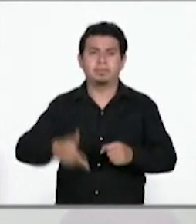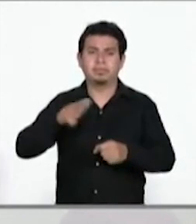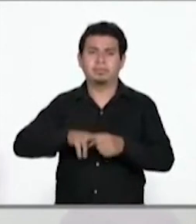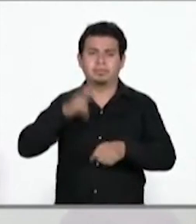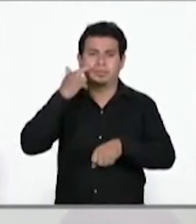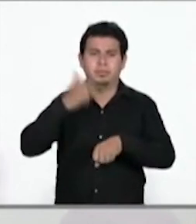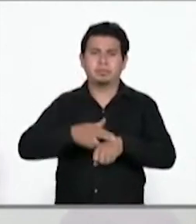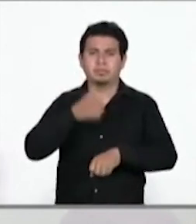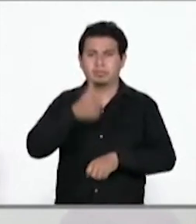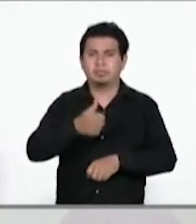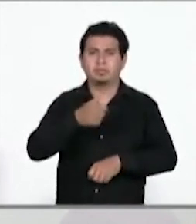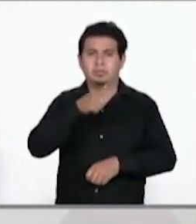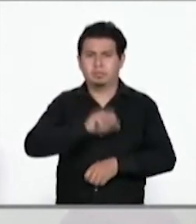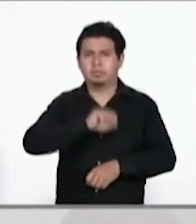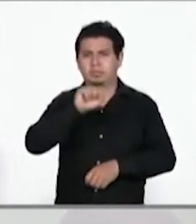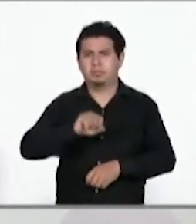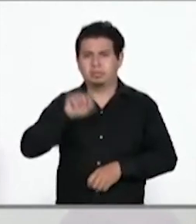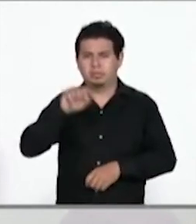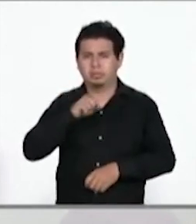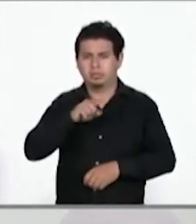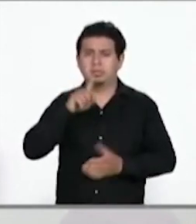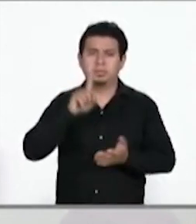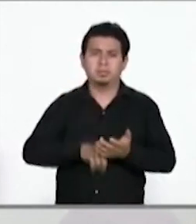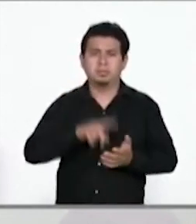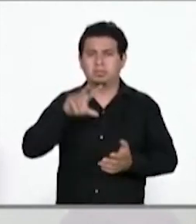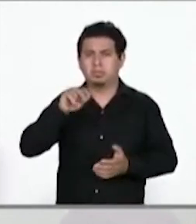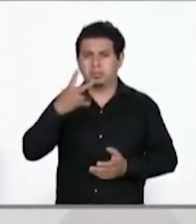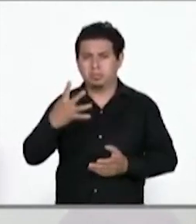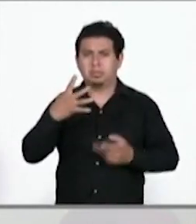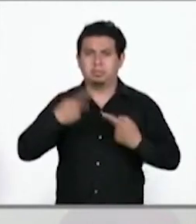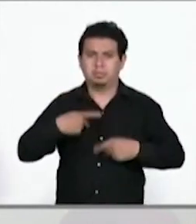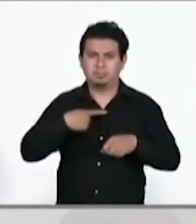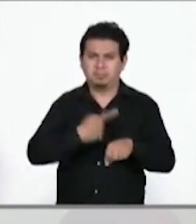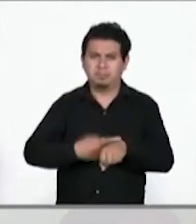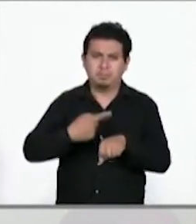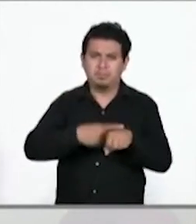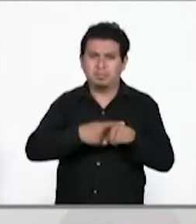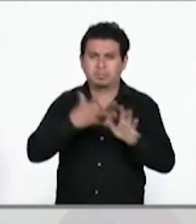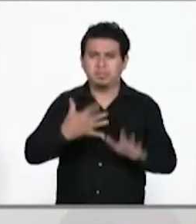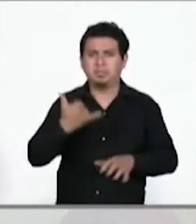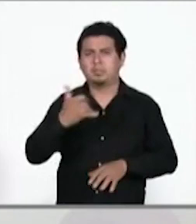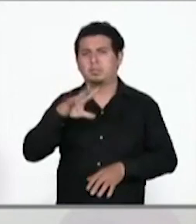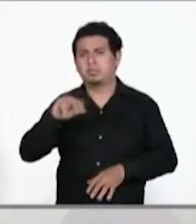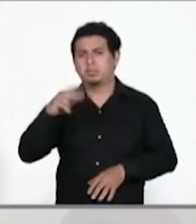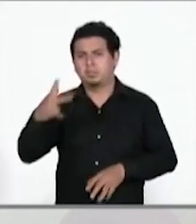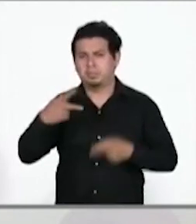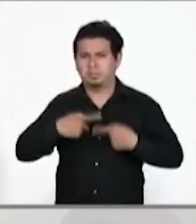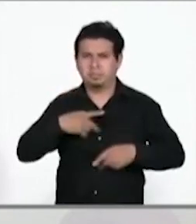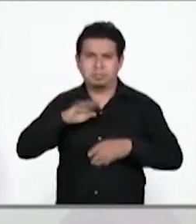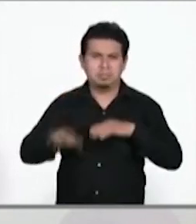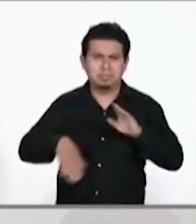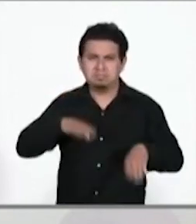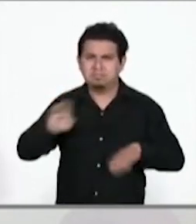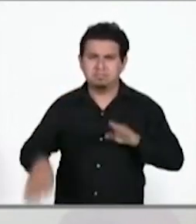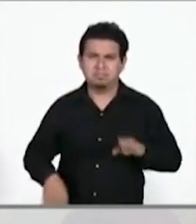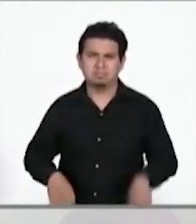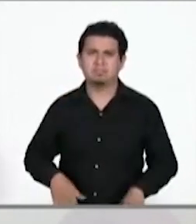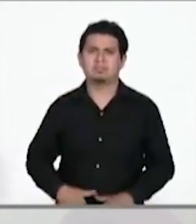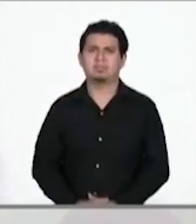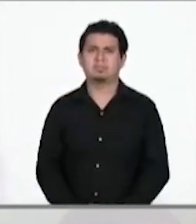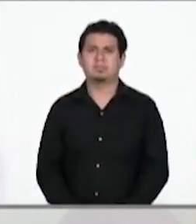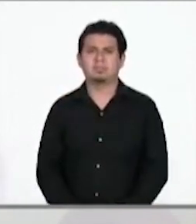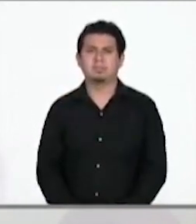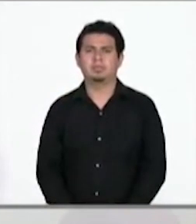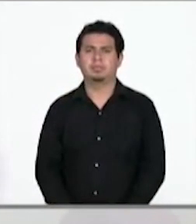52.222 casos, de los cuales 15.005 han sido negativos, hay 4.677 sospechosos, 29